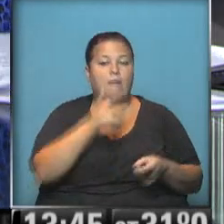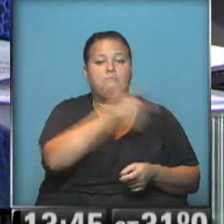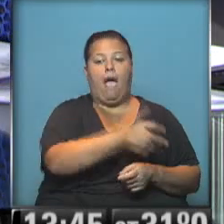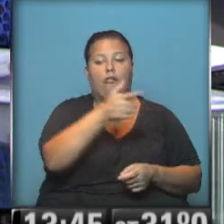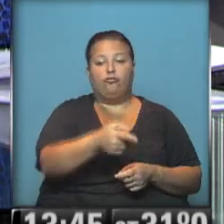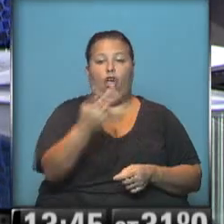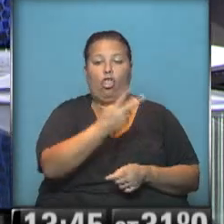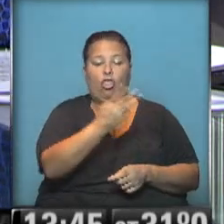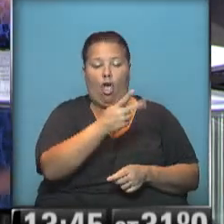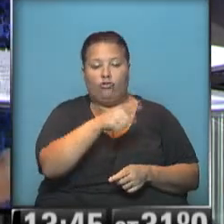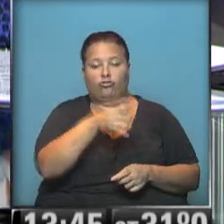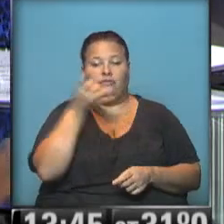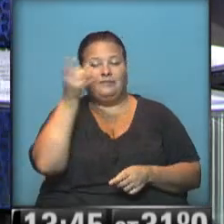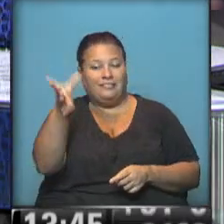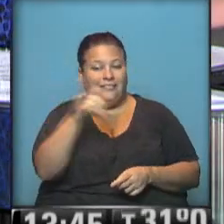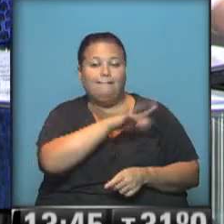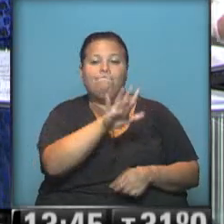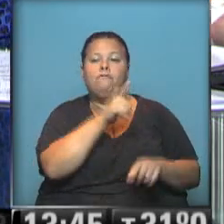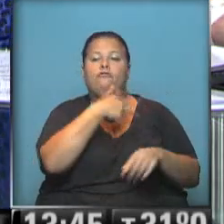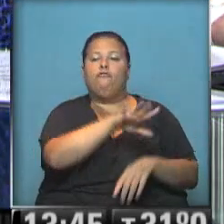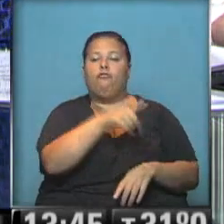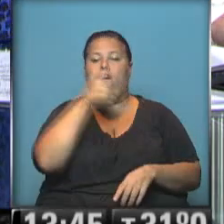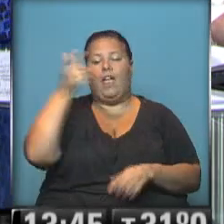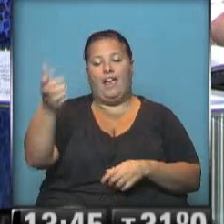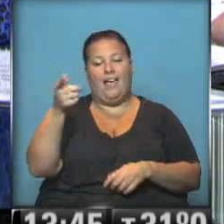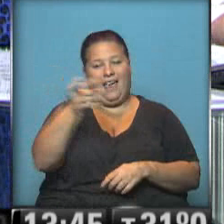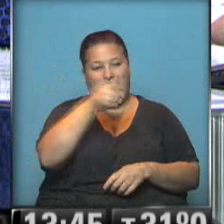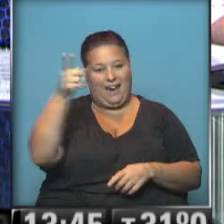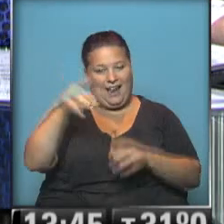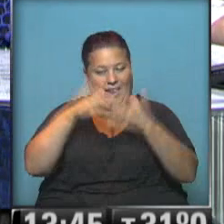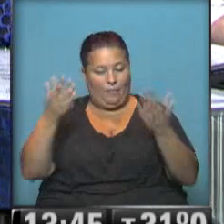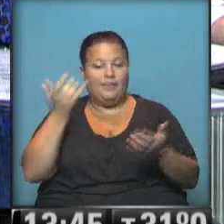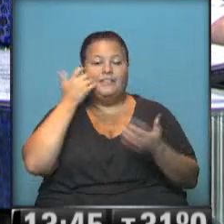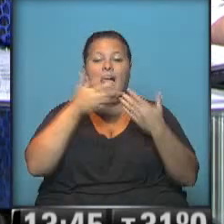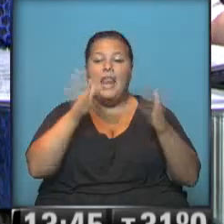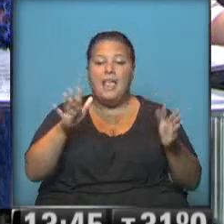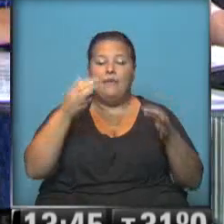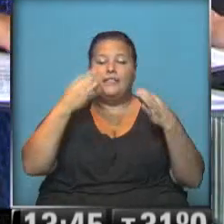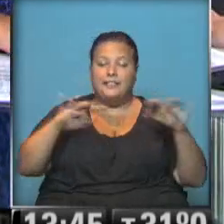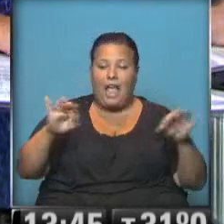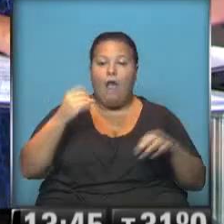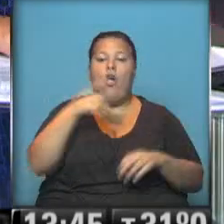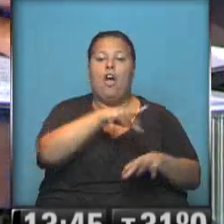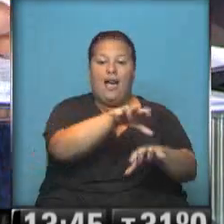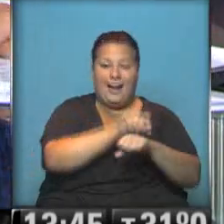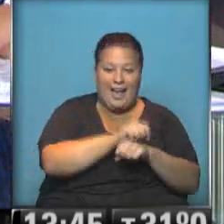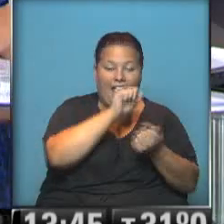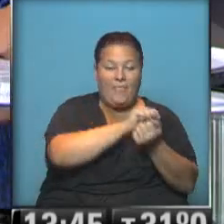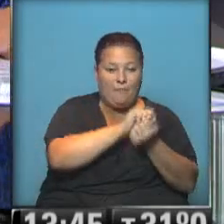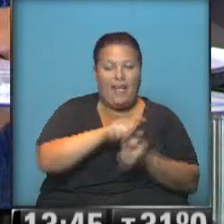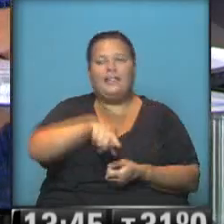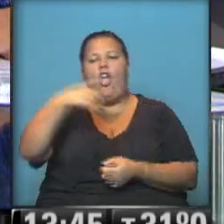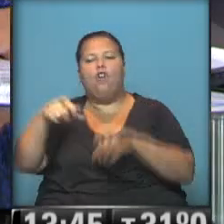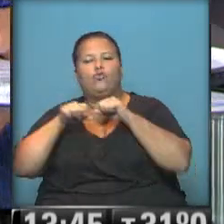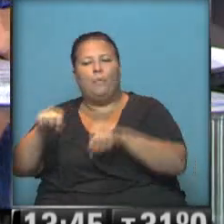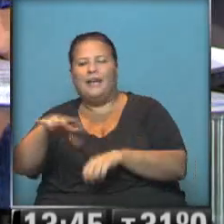matado a los dos terroristas sospechados de haber cometido este atentado. Habrían sido liberados y lesos tanto el rehén en la imprenta como